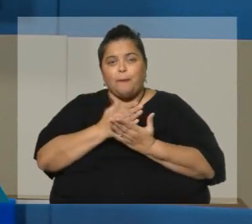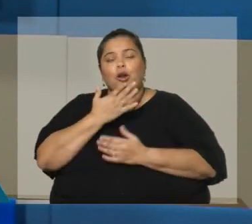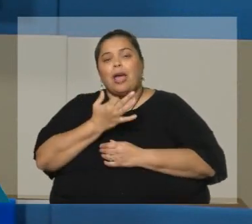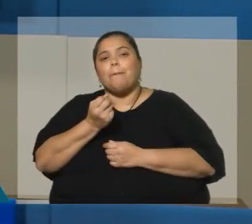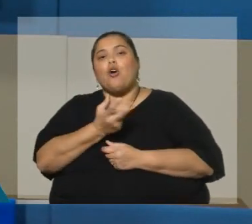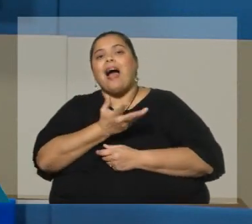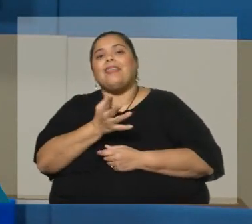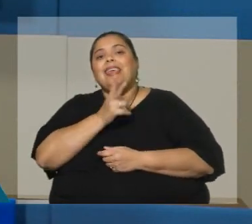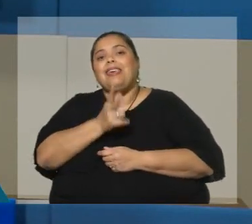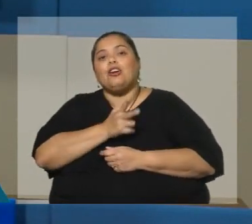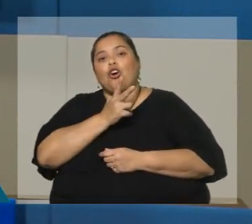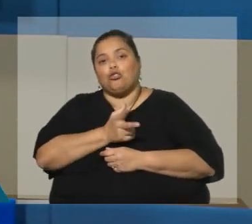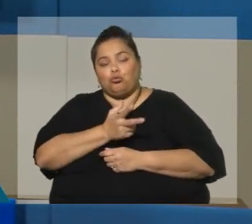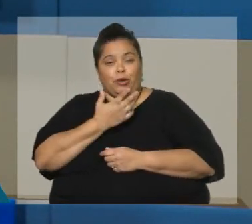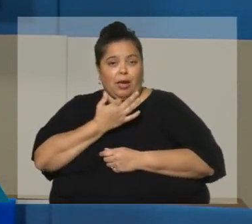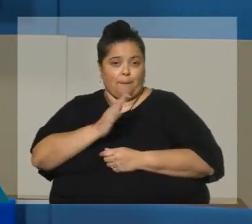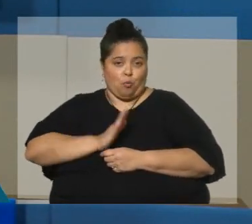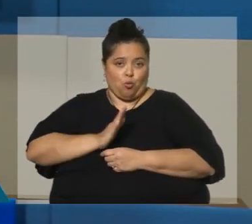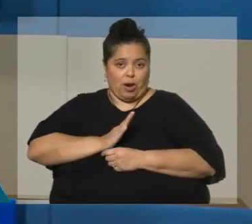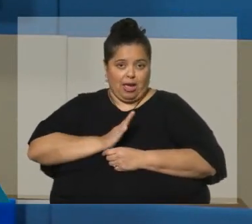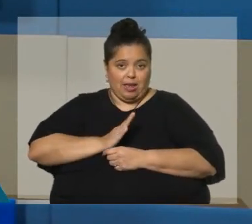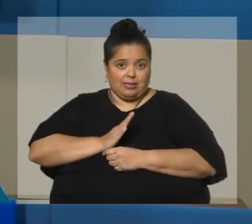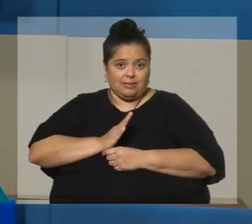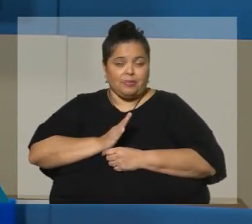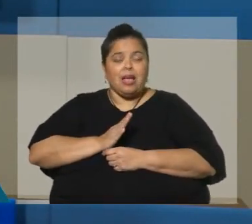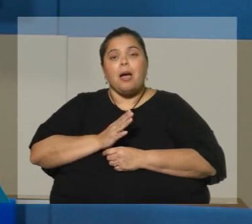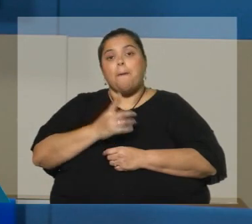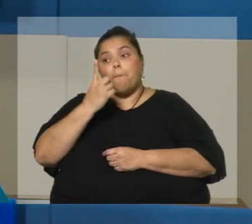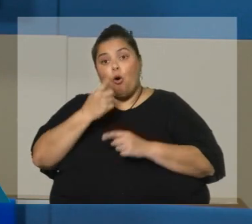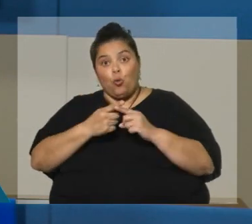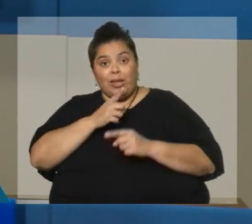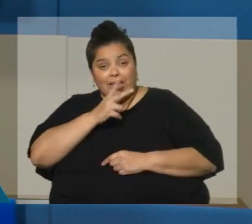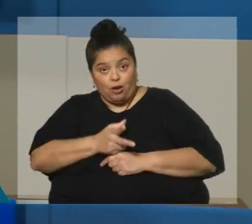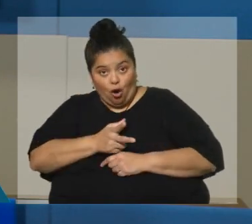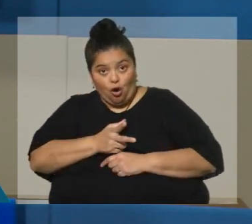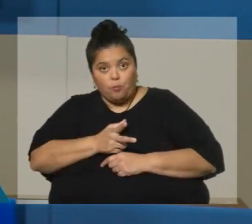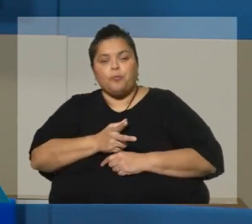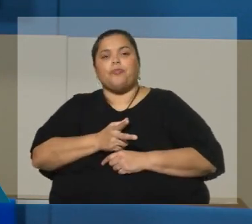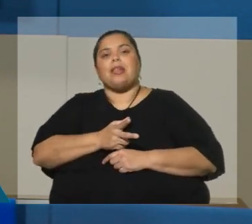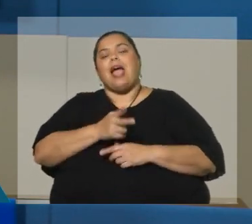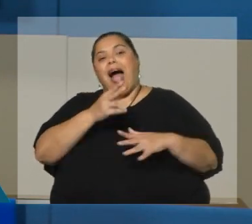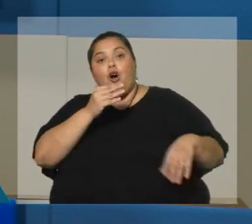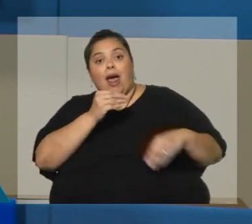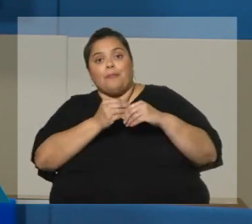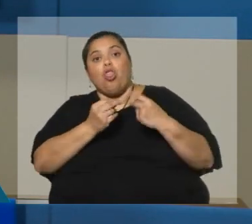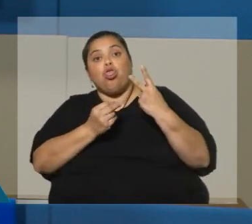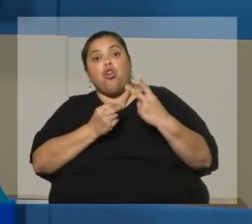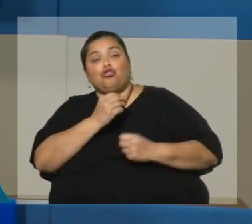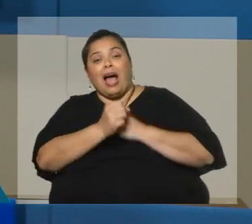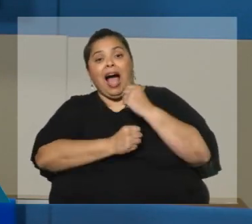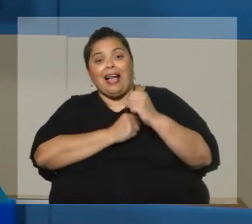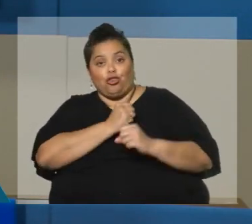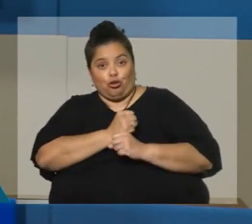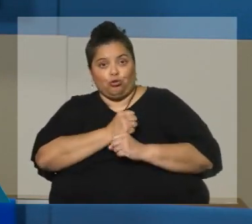por hijo que hoy tienen las mujeres por cada hijo, se le agregan dos años más si esa